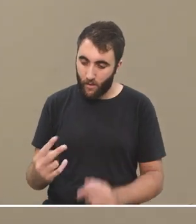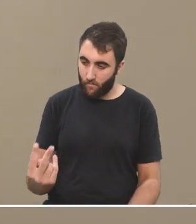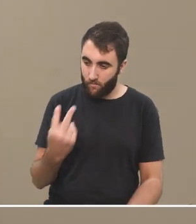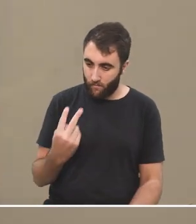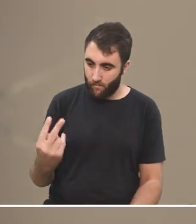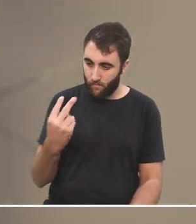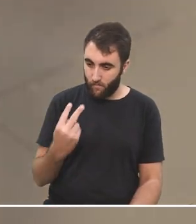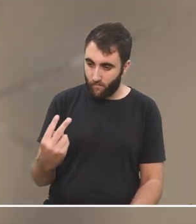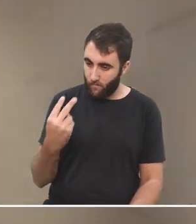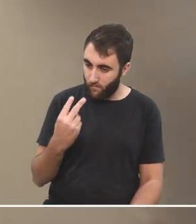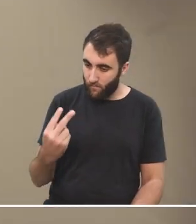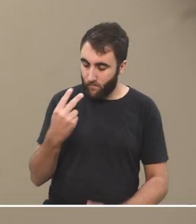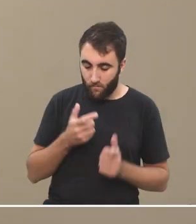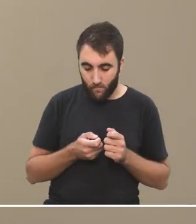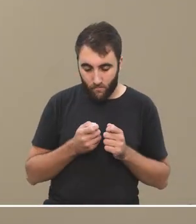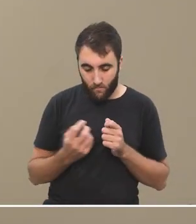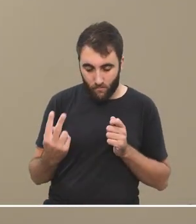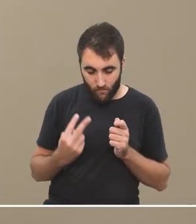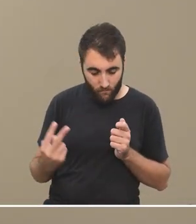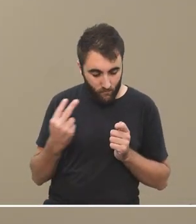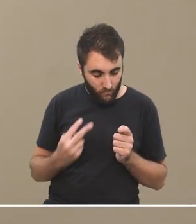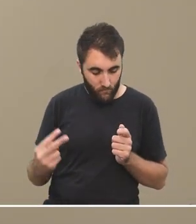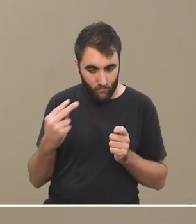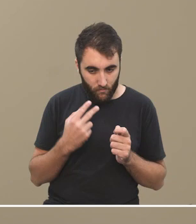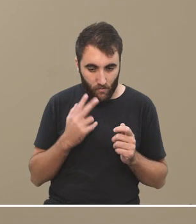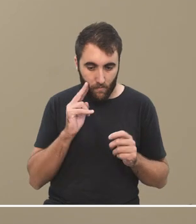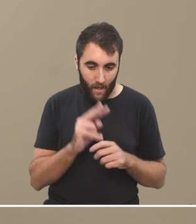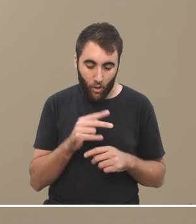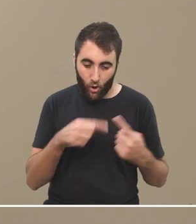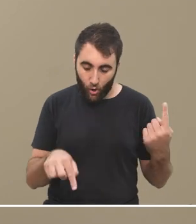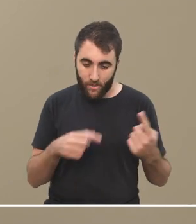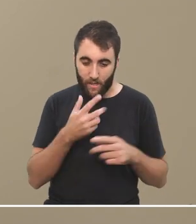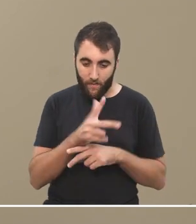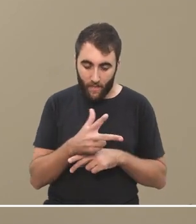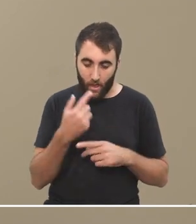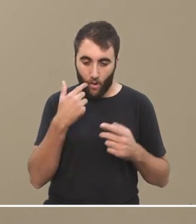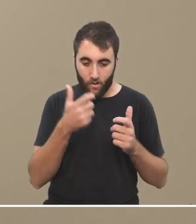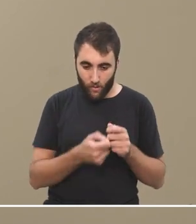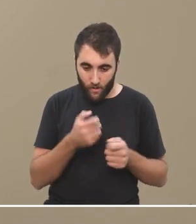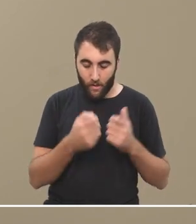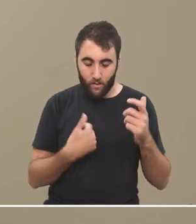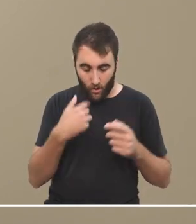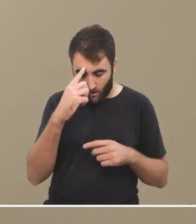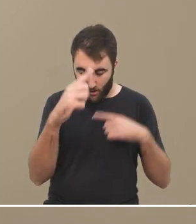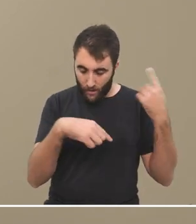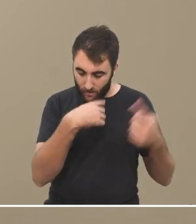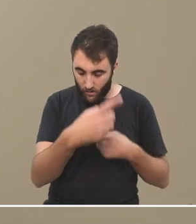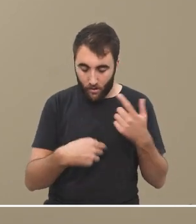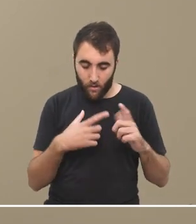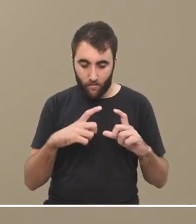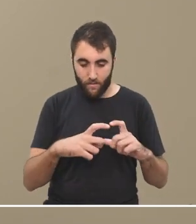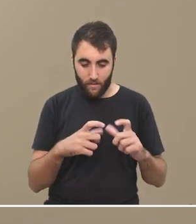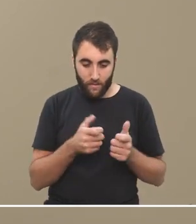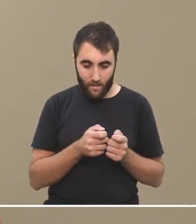ven todo el tiempo conectados y mirando cosas y como distrayéndonos en la pantalla